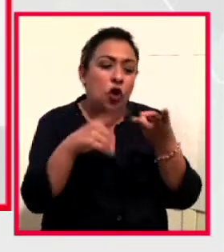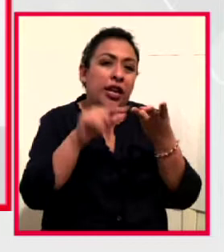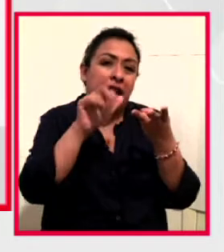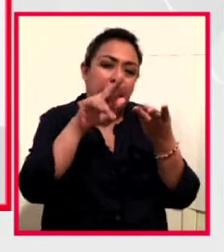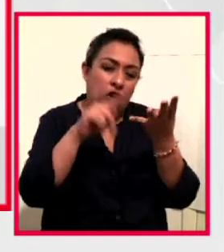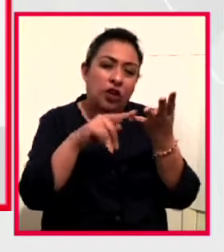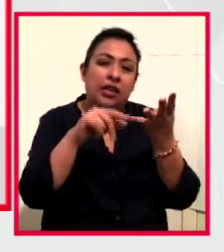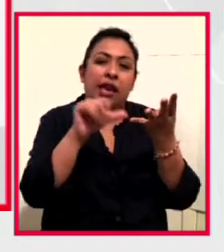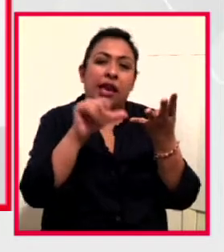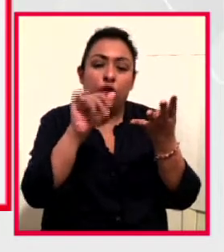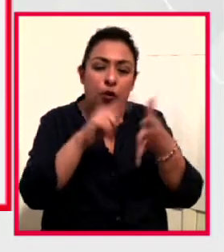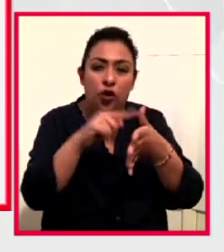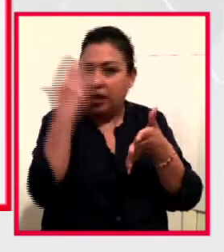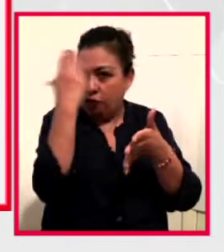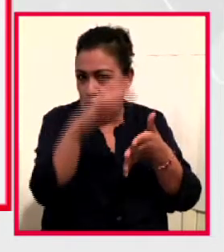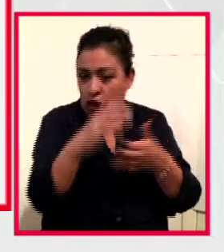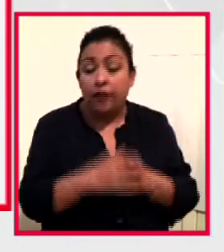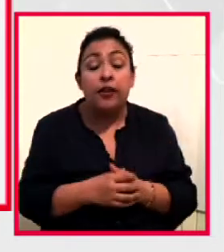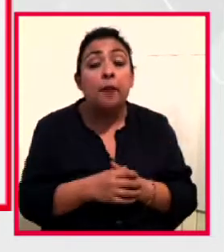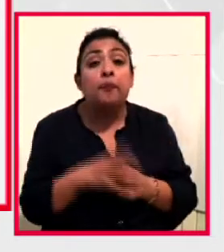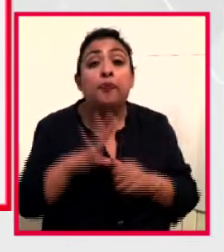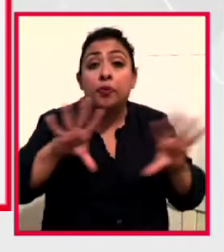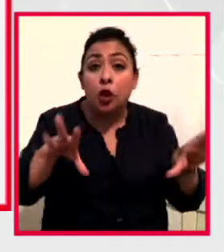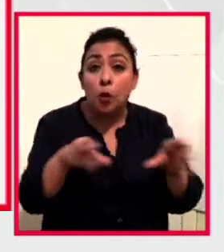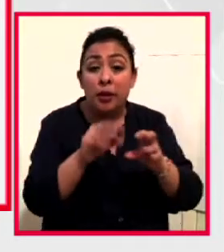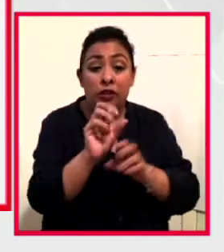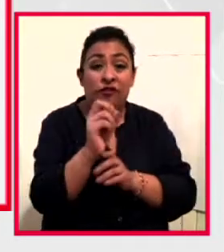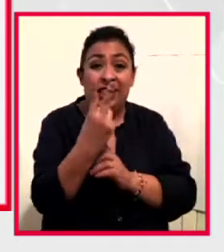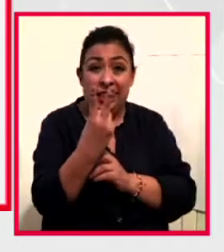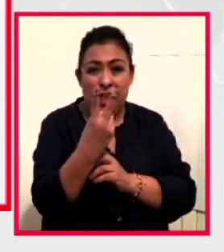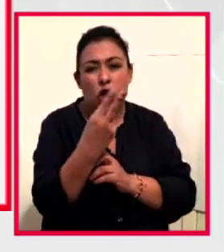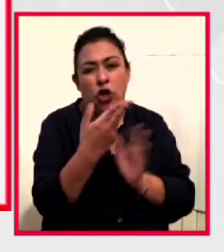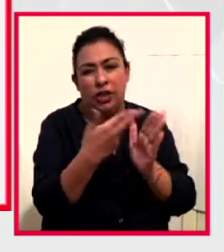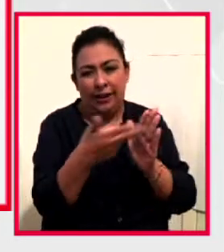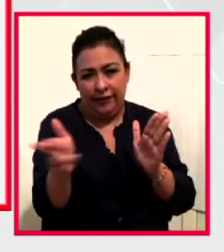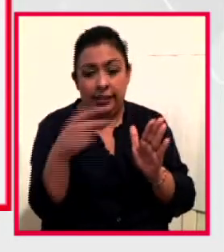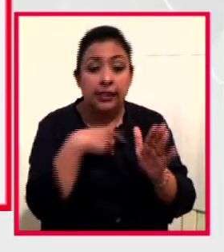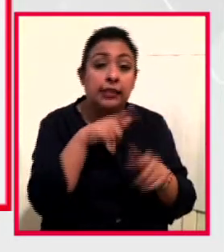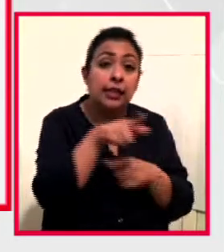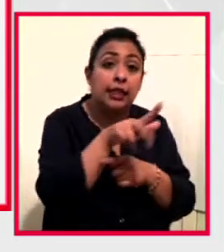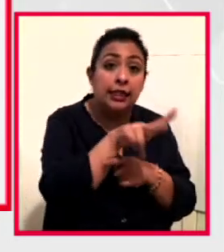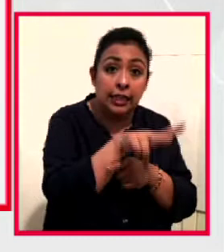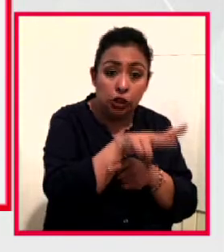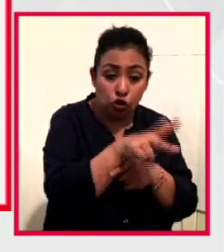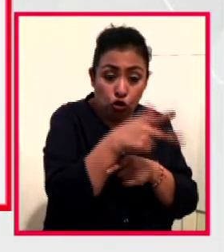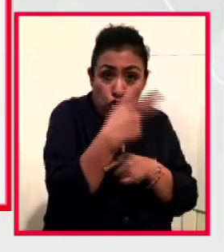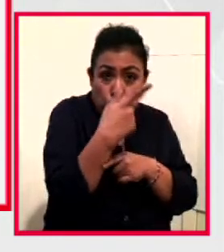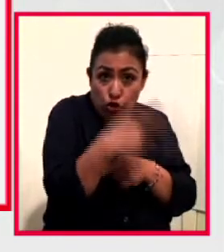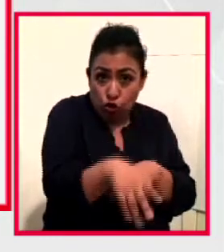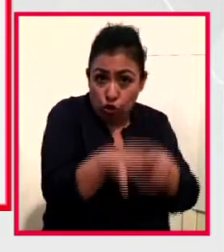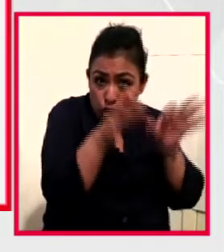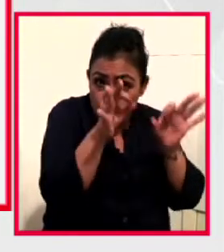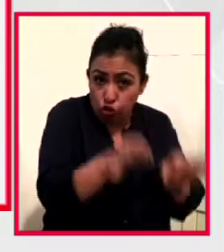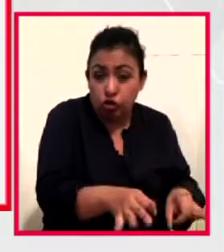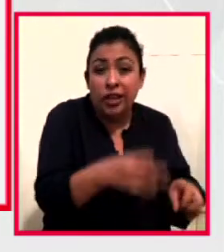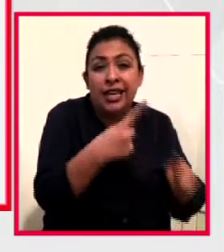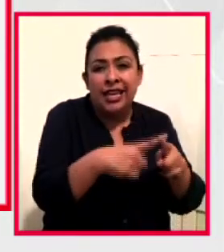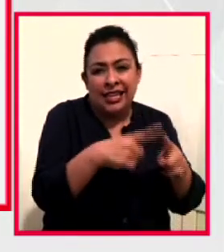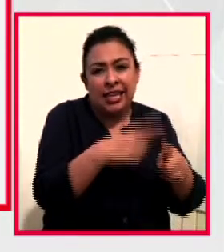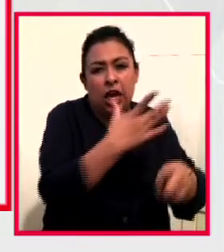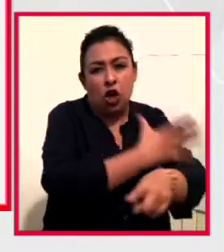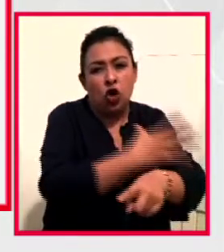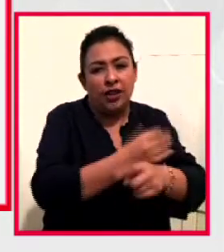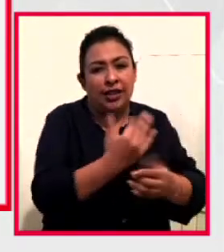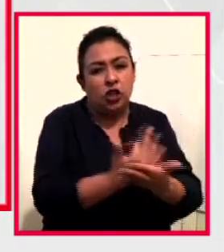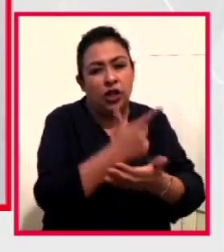fotografía. Son 22 revistas, te decía 18, son las que produce propiamente o coproduce la Coordinación Nacional de